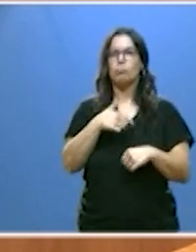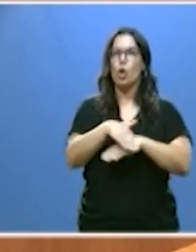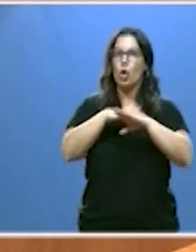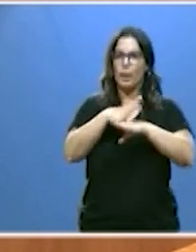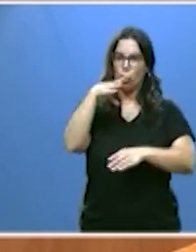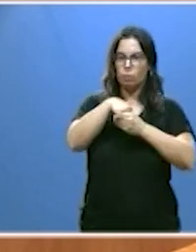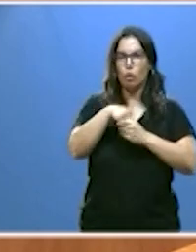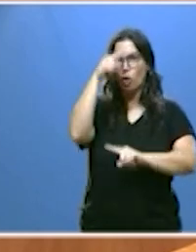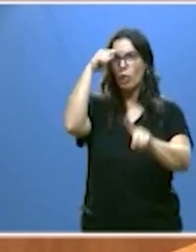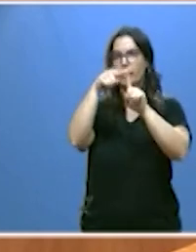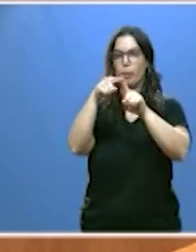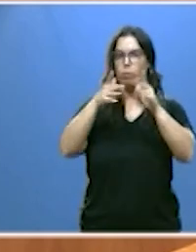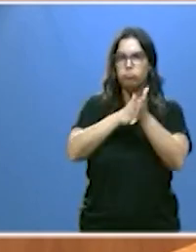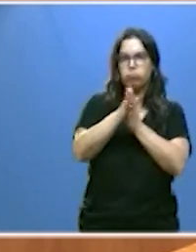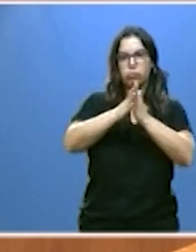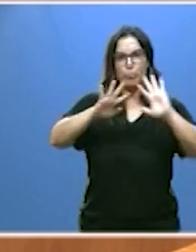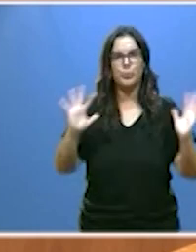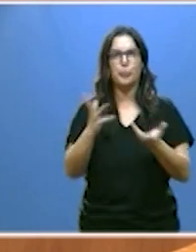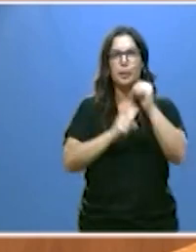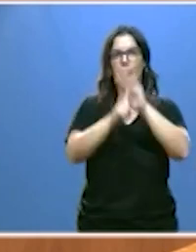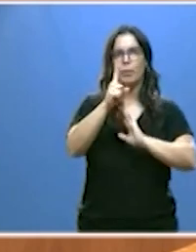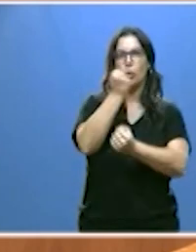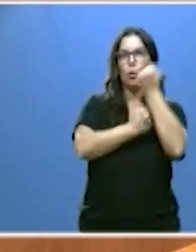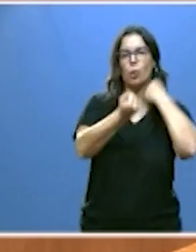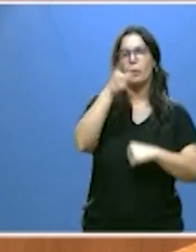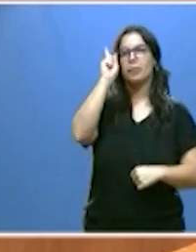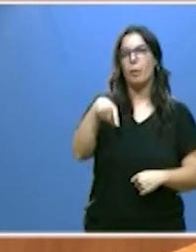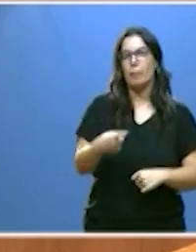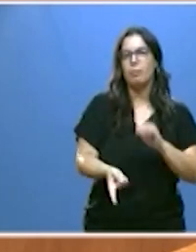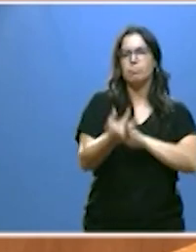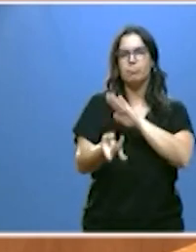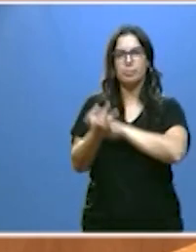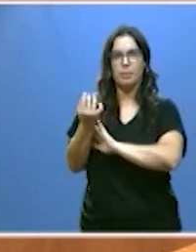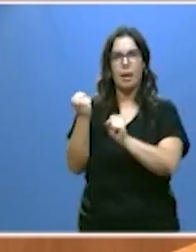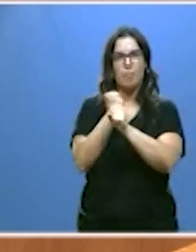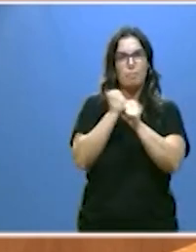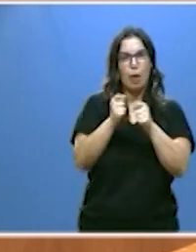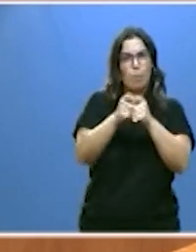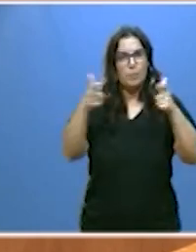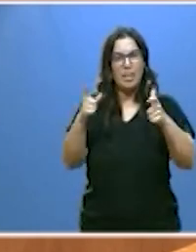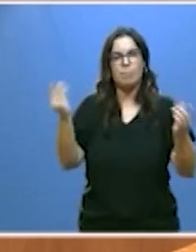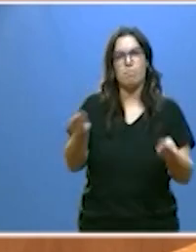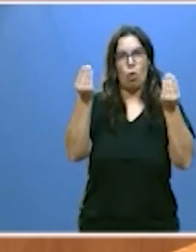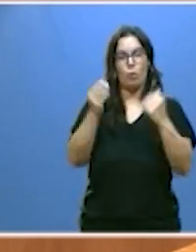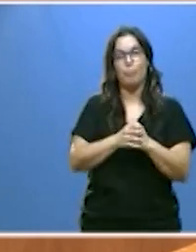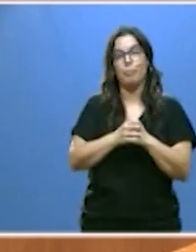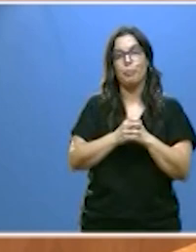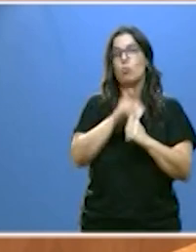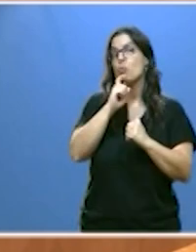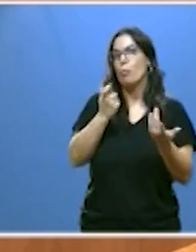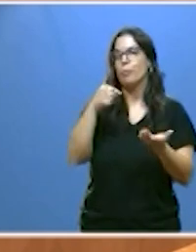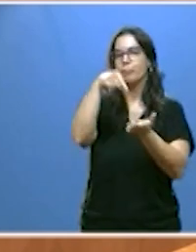crecimiento económico y la creación de más y mejor empleo, con rebajas fiscales,